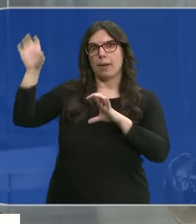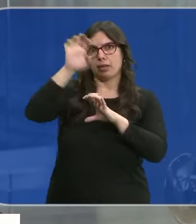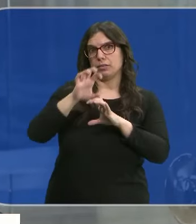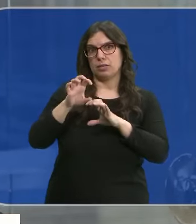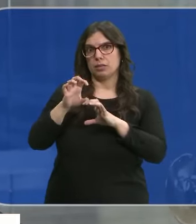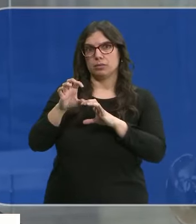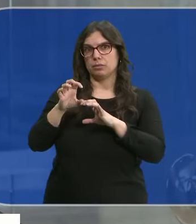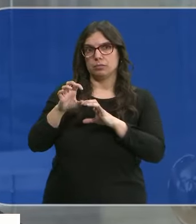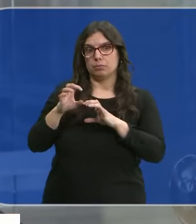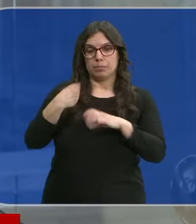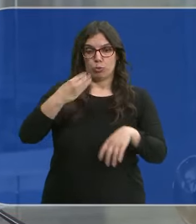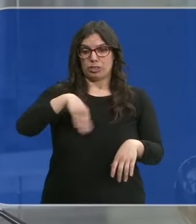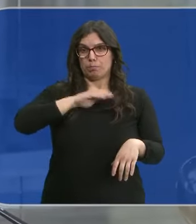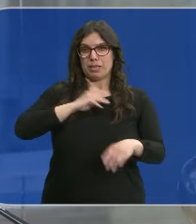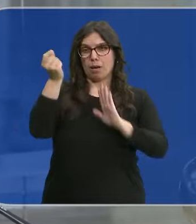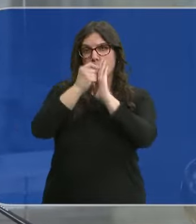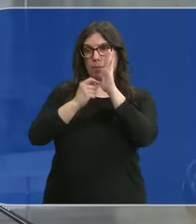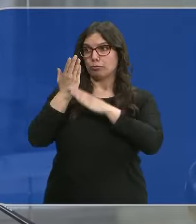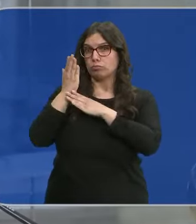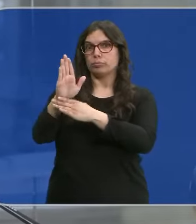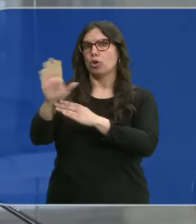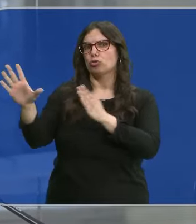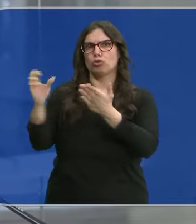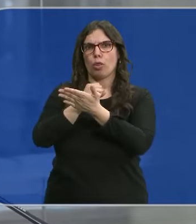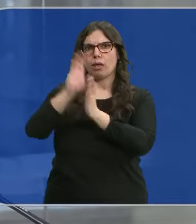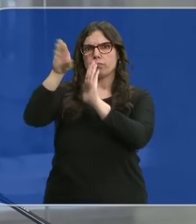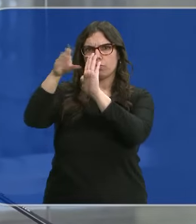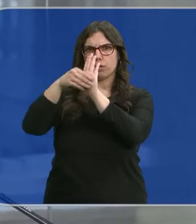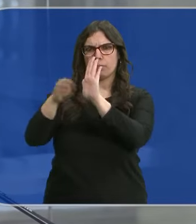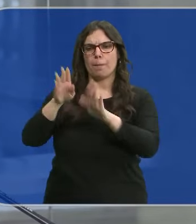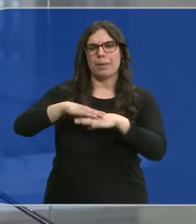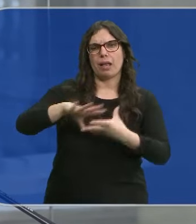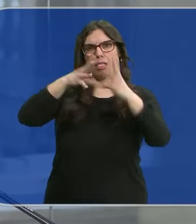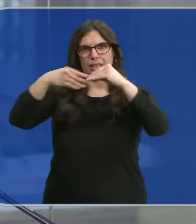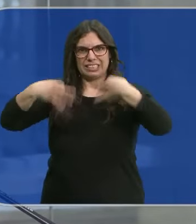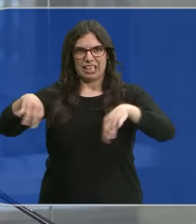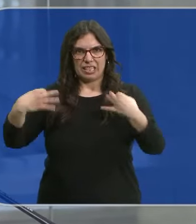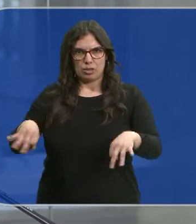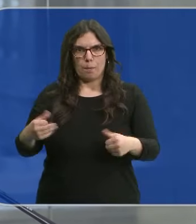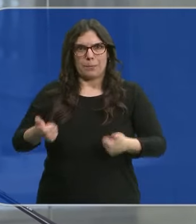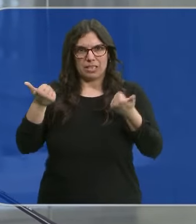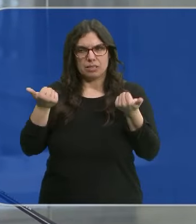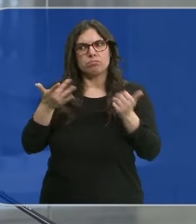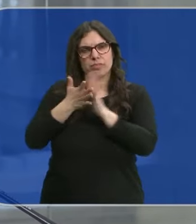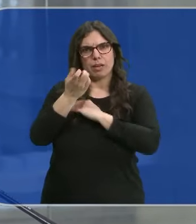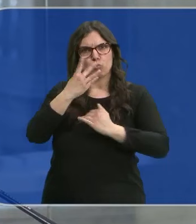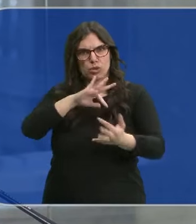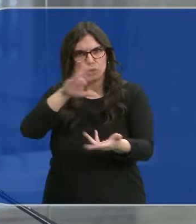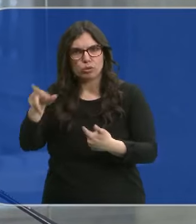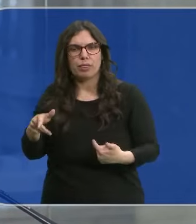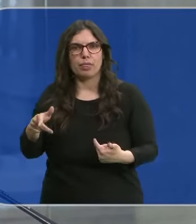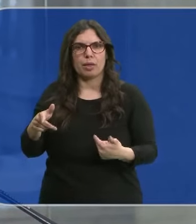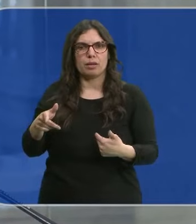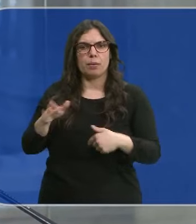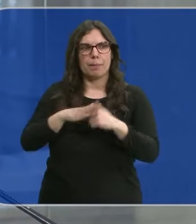luego todas las planteadas por España, están reflejadas en materia de simplificación. Por tanto, es una muy buena noticia